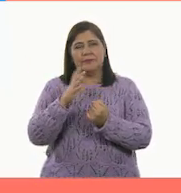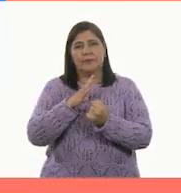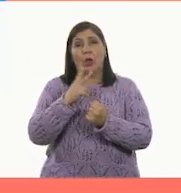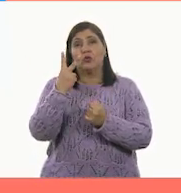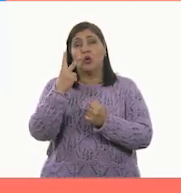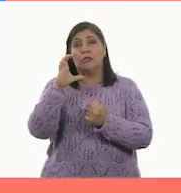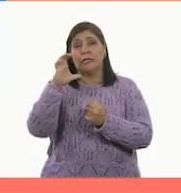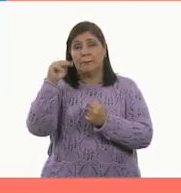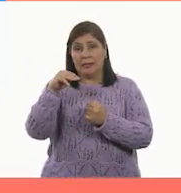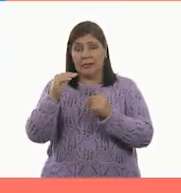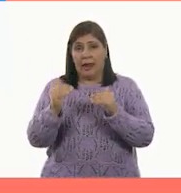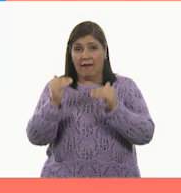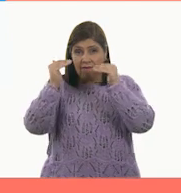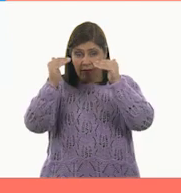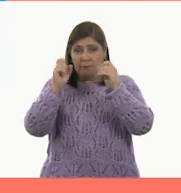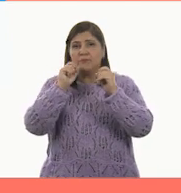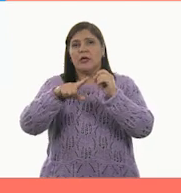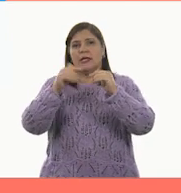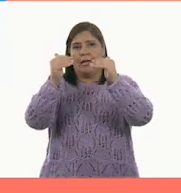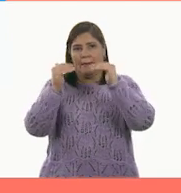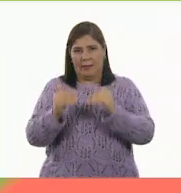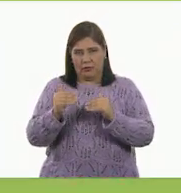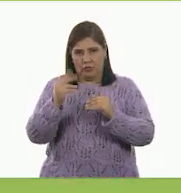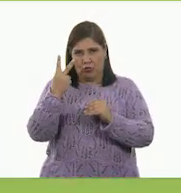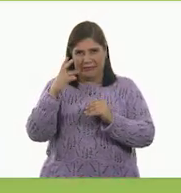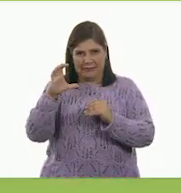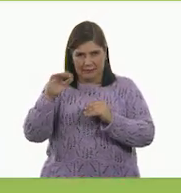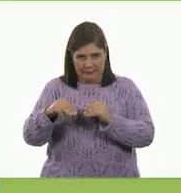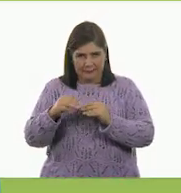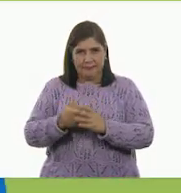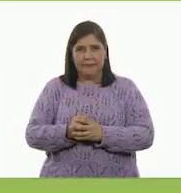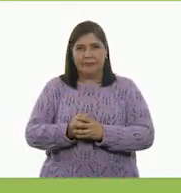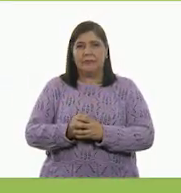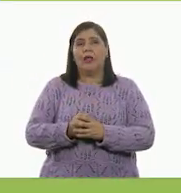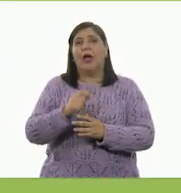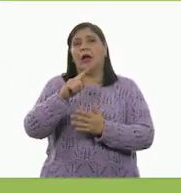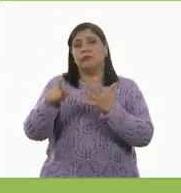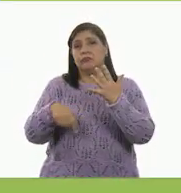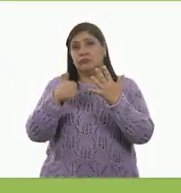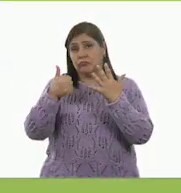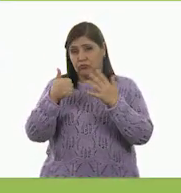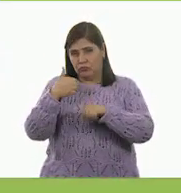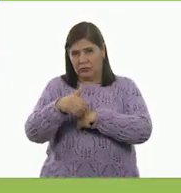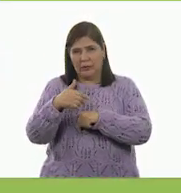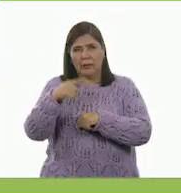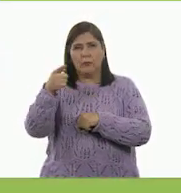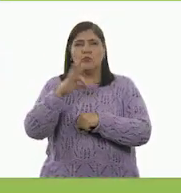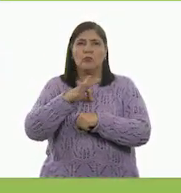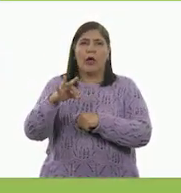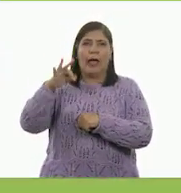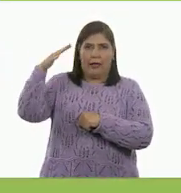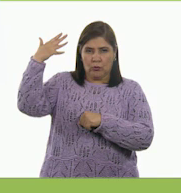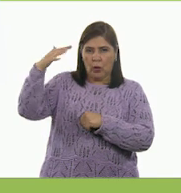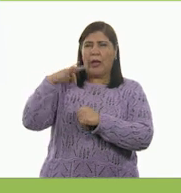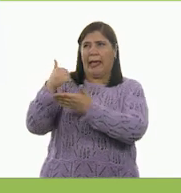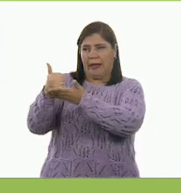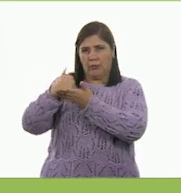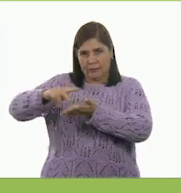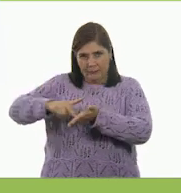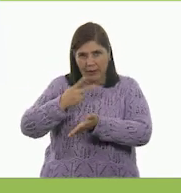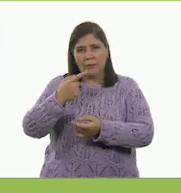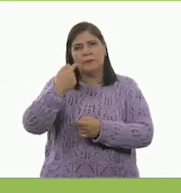2 centímetros de alto arriba y abajo Seis Nuevamente pide ayuda a un adulto para